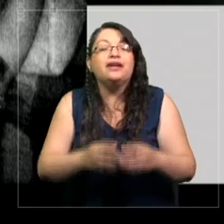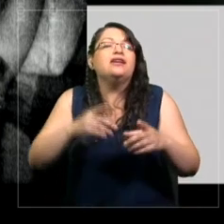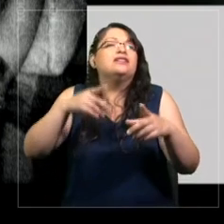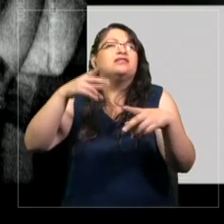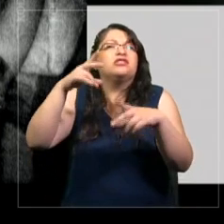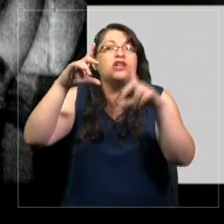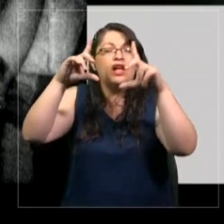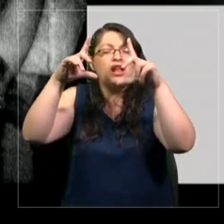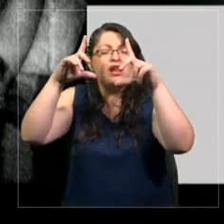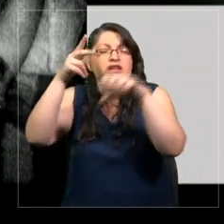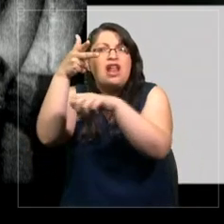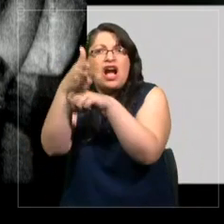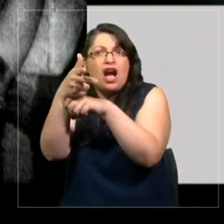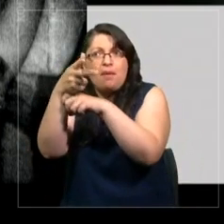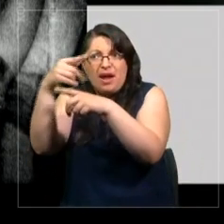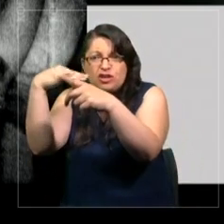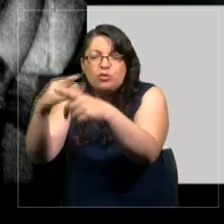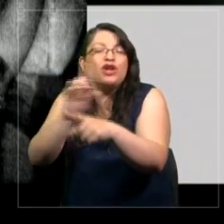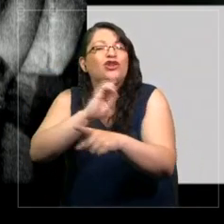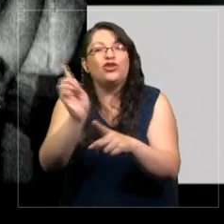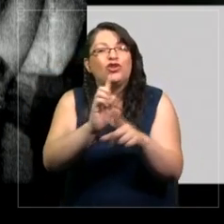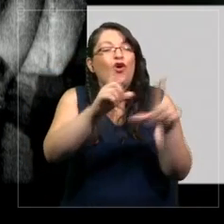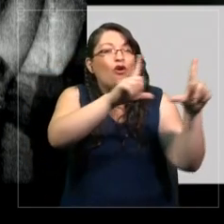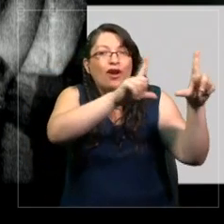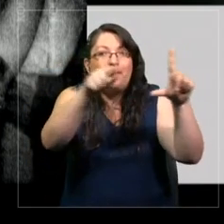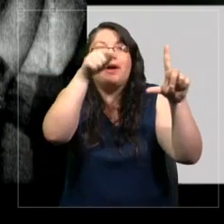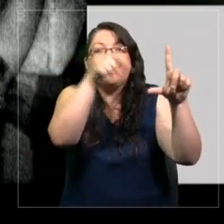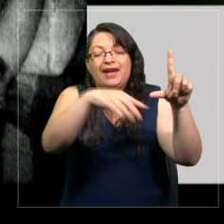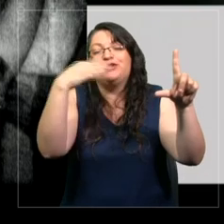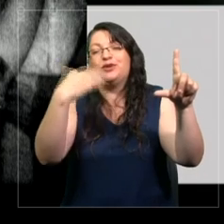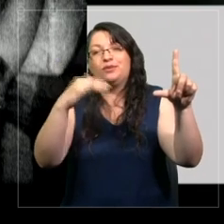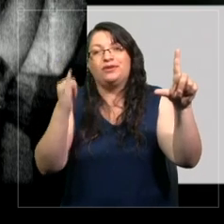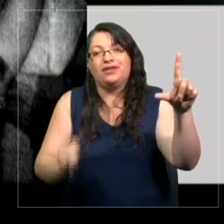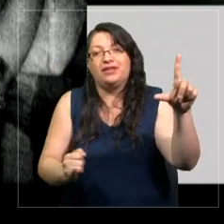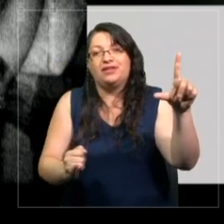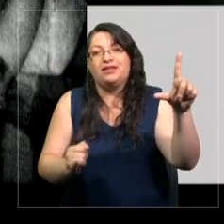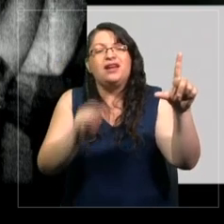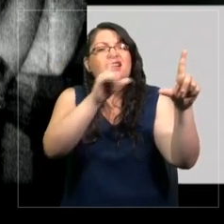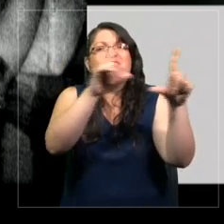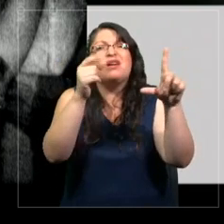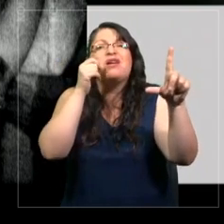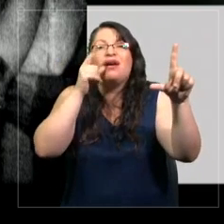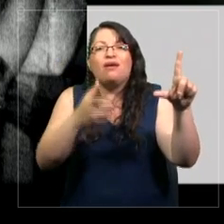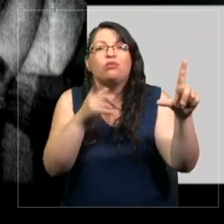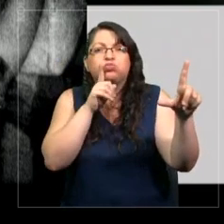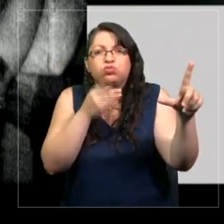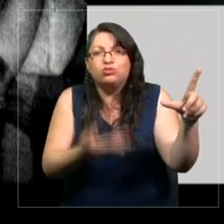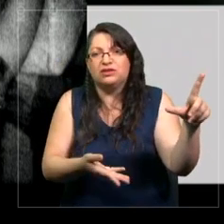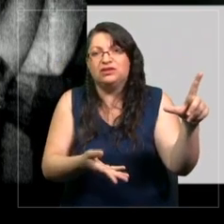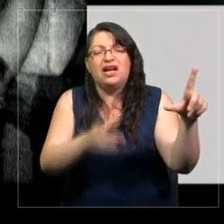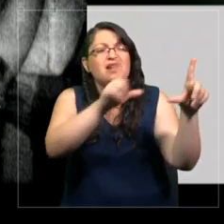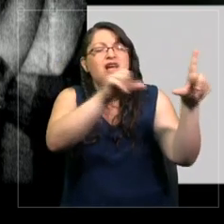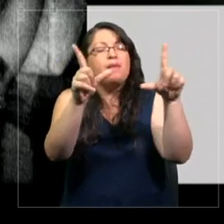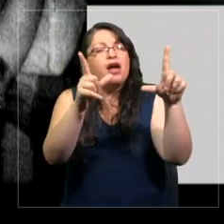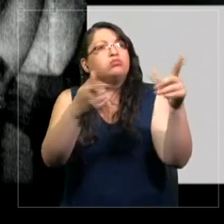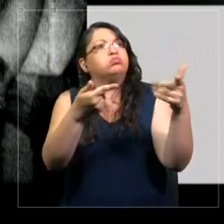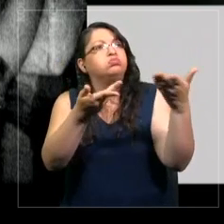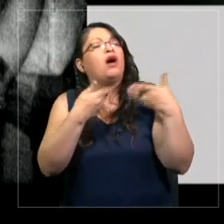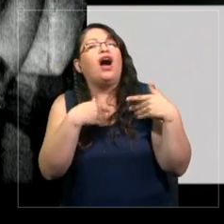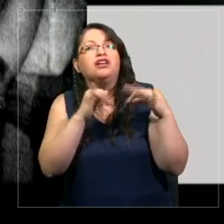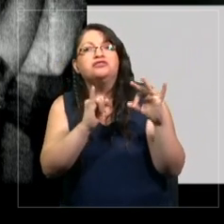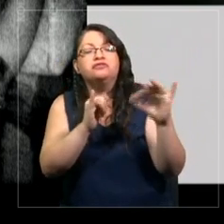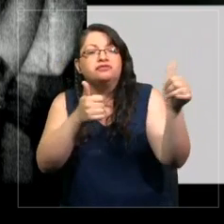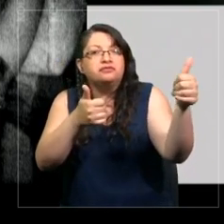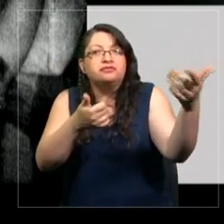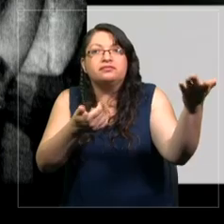importante es la imagen. La imagen es lo relevante. ¿Qué imagen tenemos? ¿Qué imagen nos hace sentido? Por eso, por